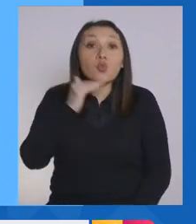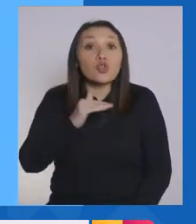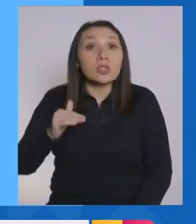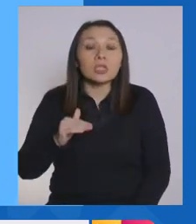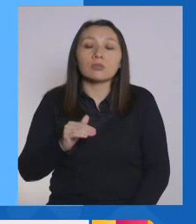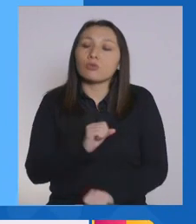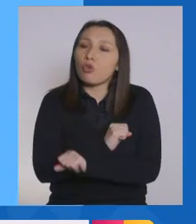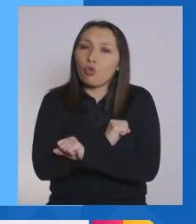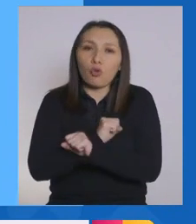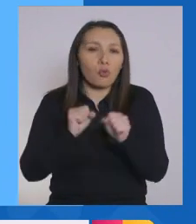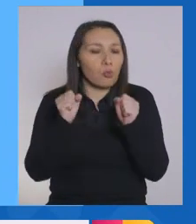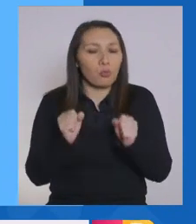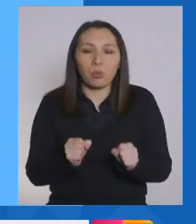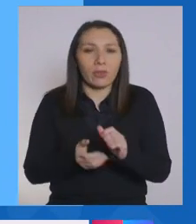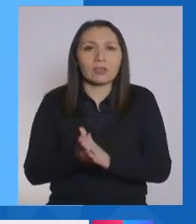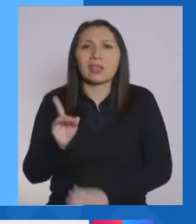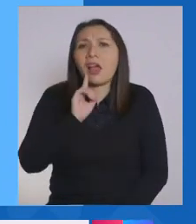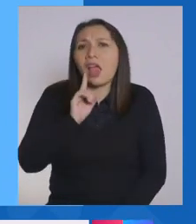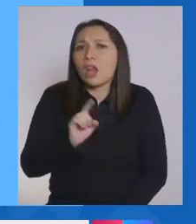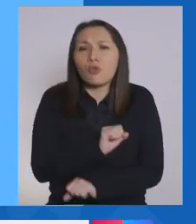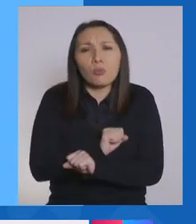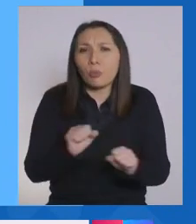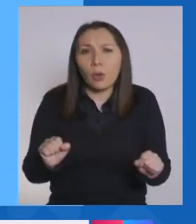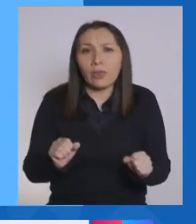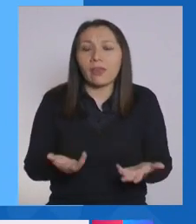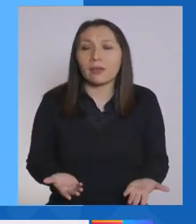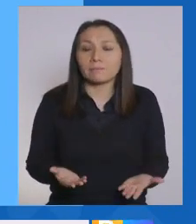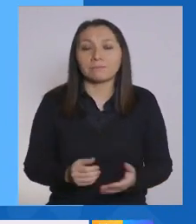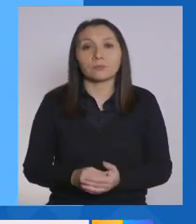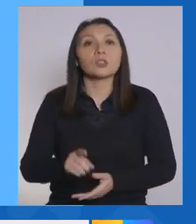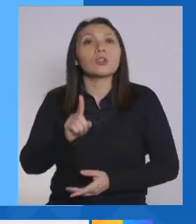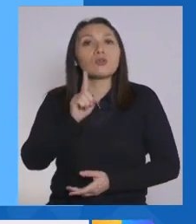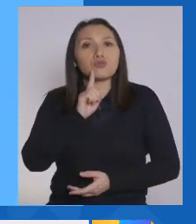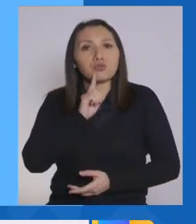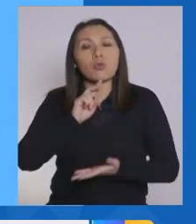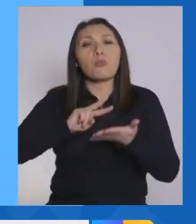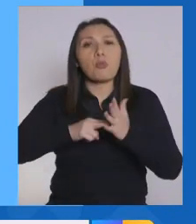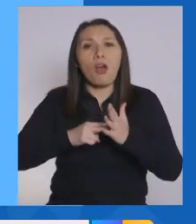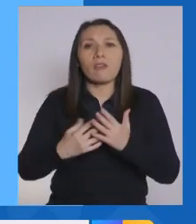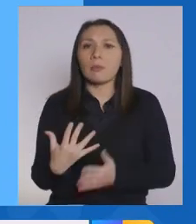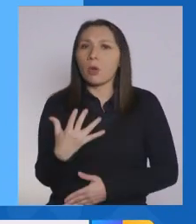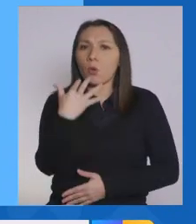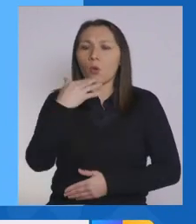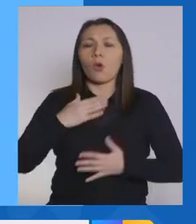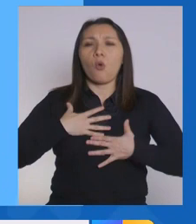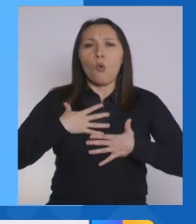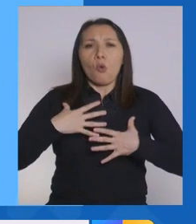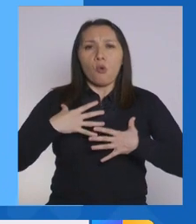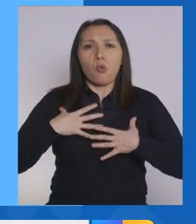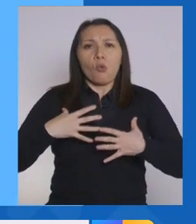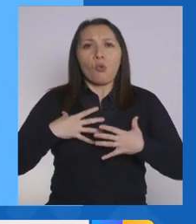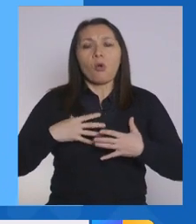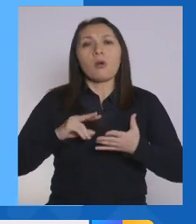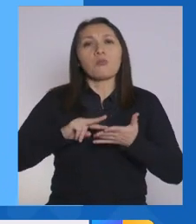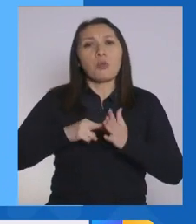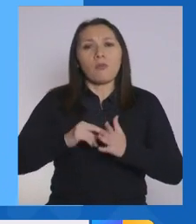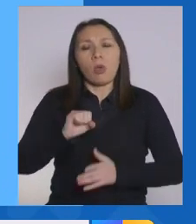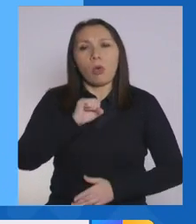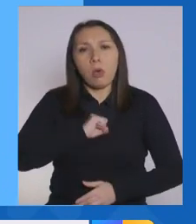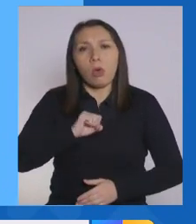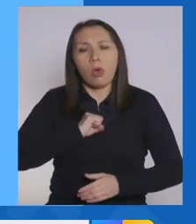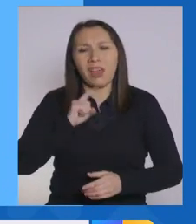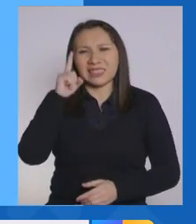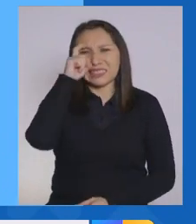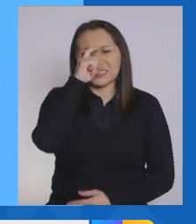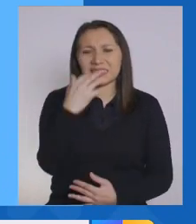que no van a poder salir. ¿Quiénes son? Los que presentan cuadros respiratorios, como síntomas, como tos, dificultad